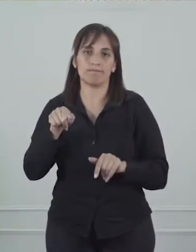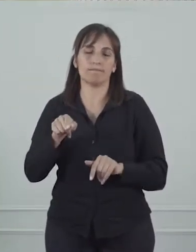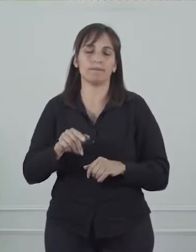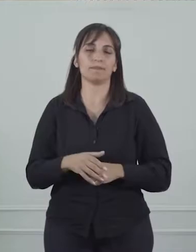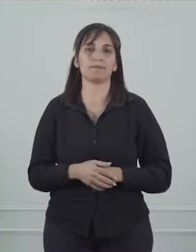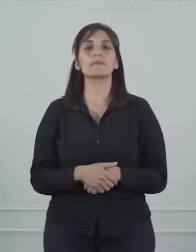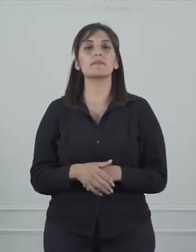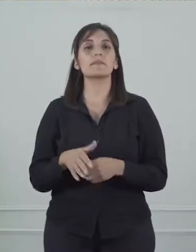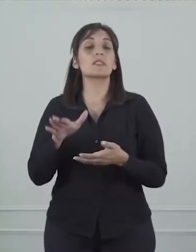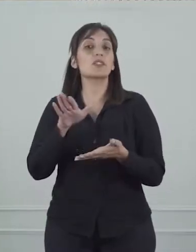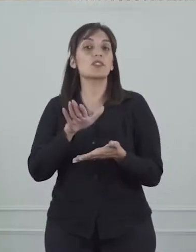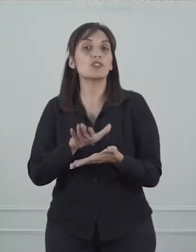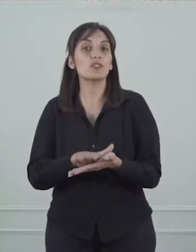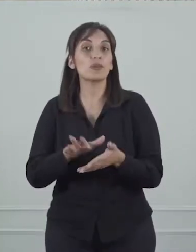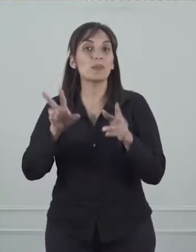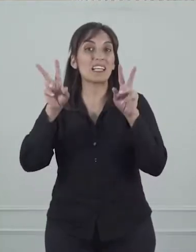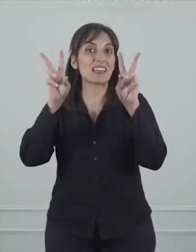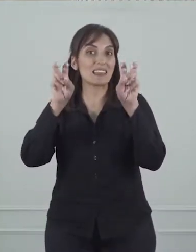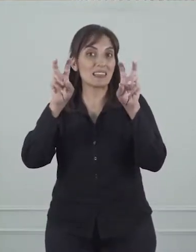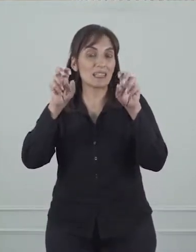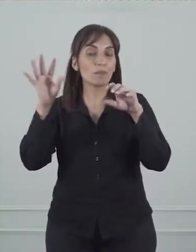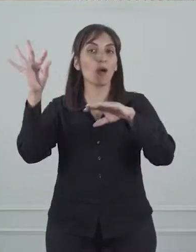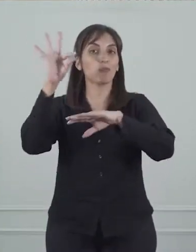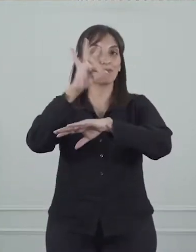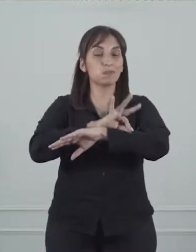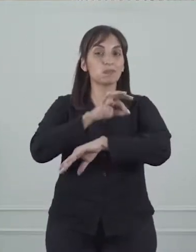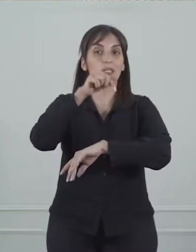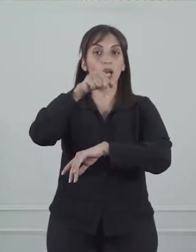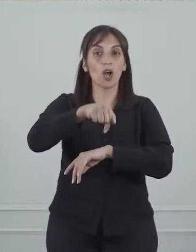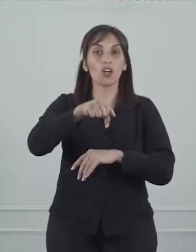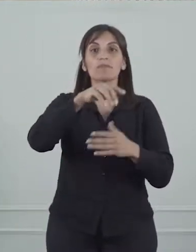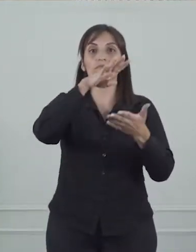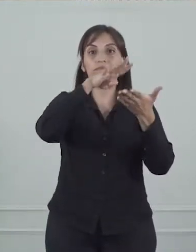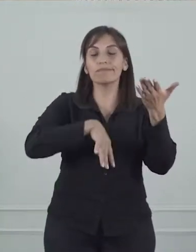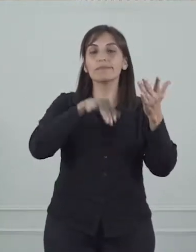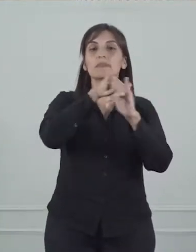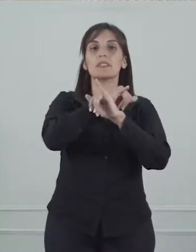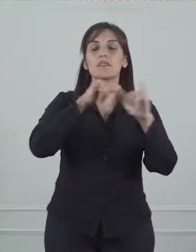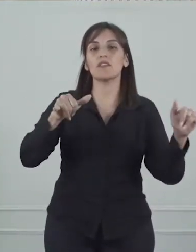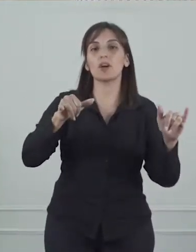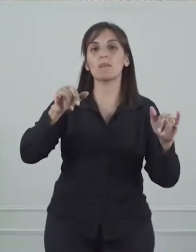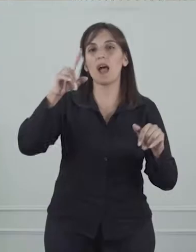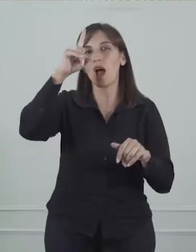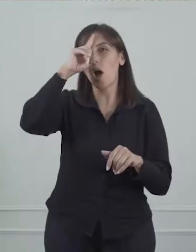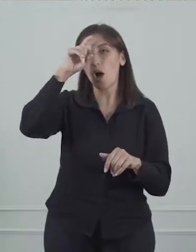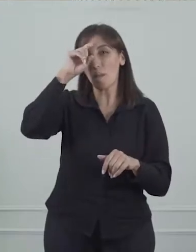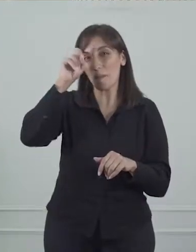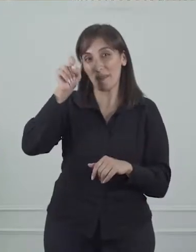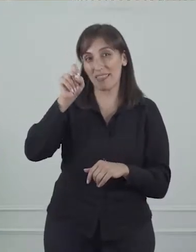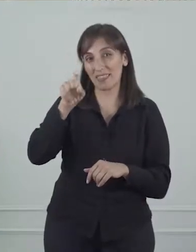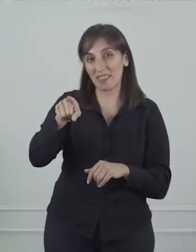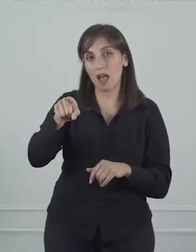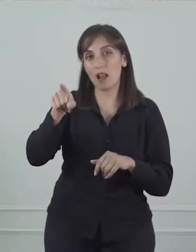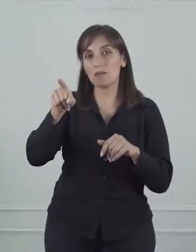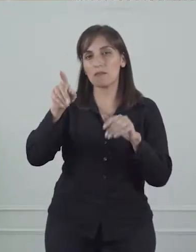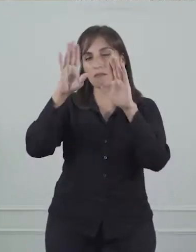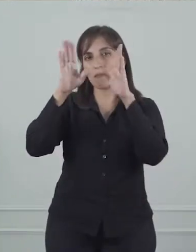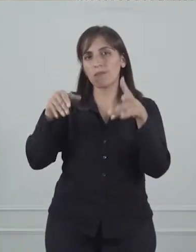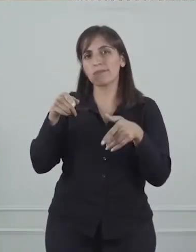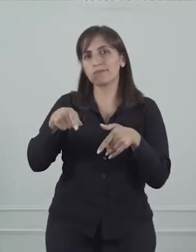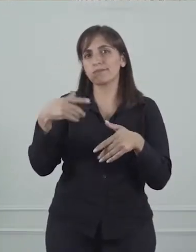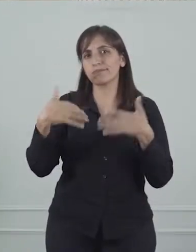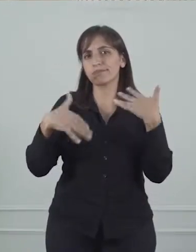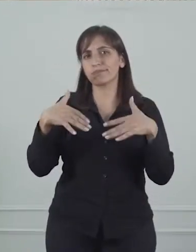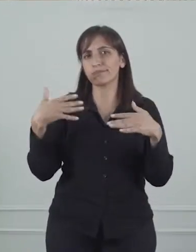Con respecto al dengue, en el informe del hospital Enrique Beravarro, que es la guardia a donde más pacientes